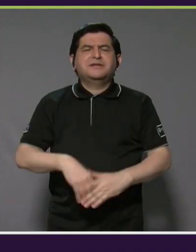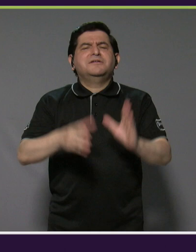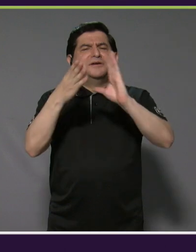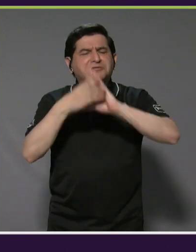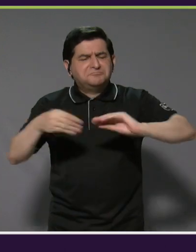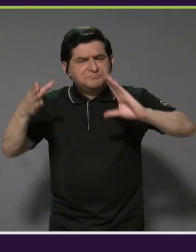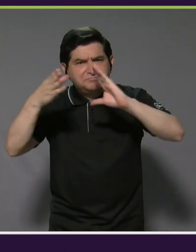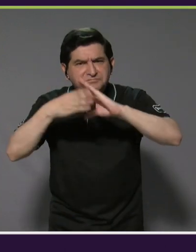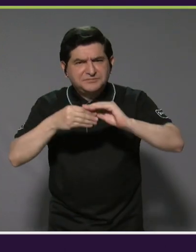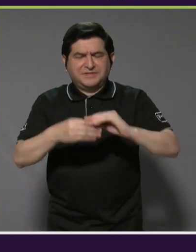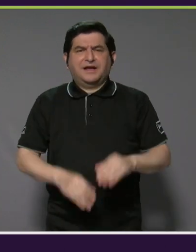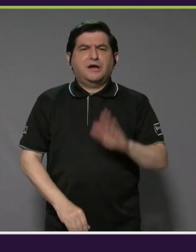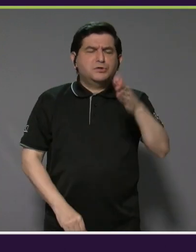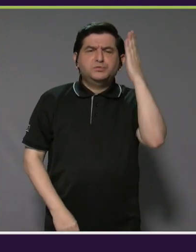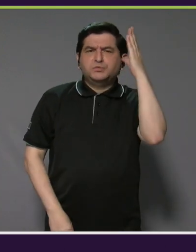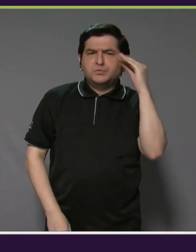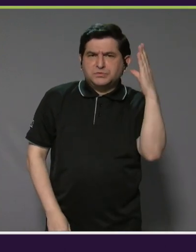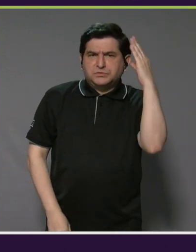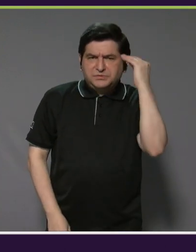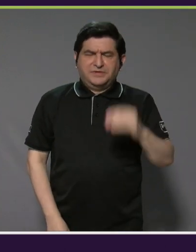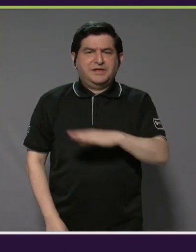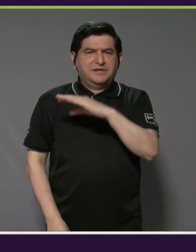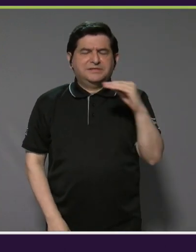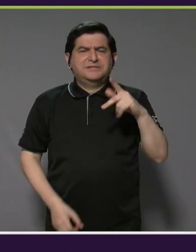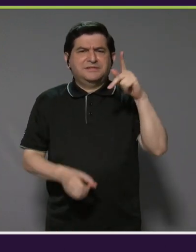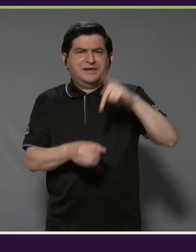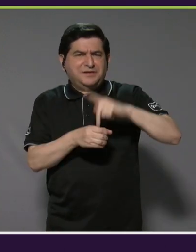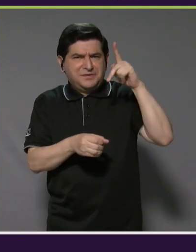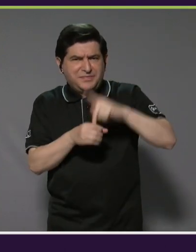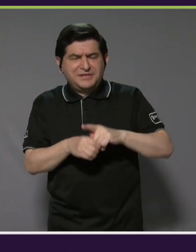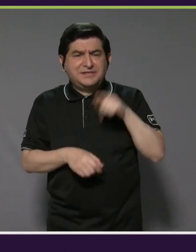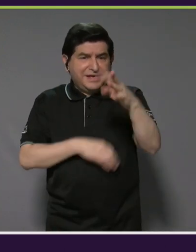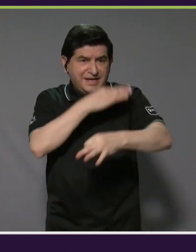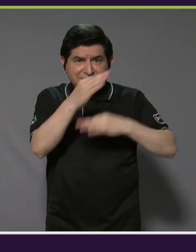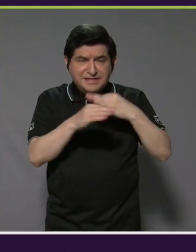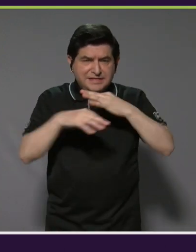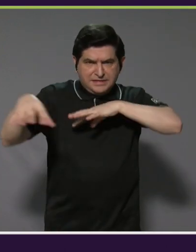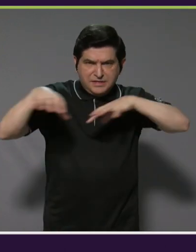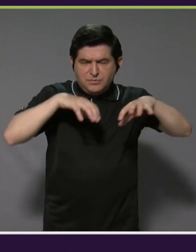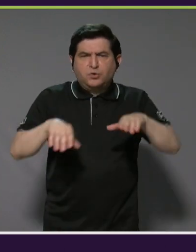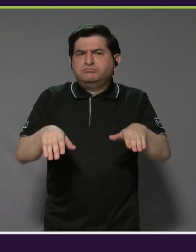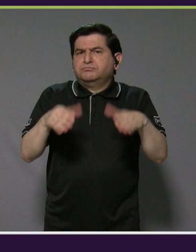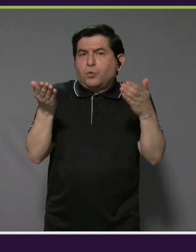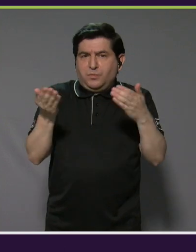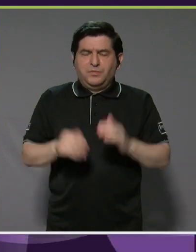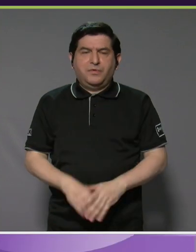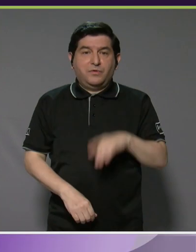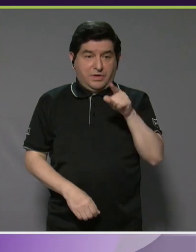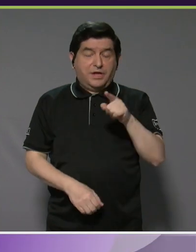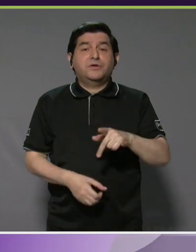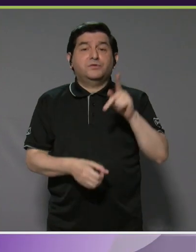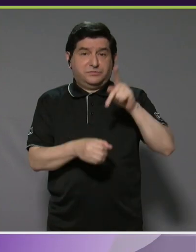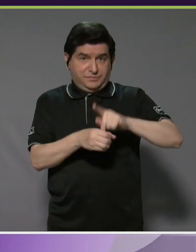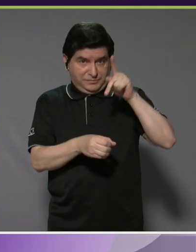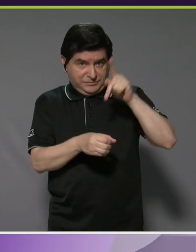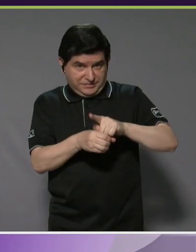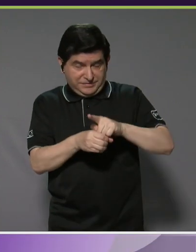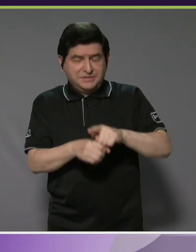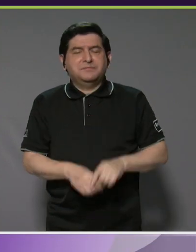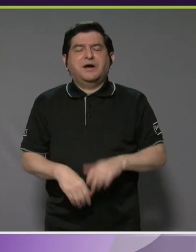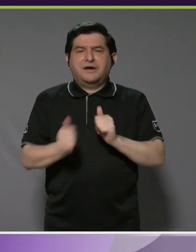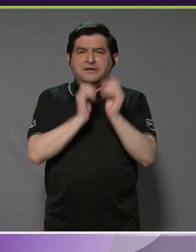cuenten su experiencia y cómo es participar en este evento, en el que estuvieron presentes